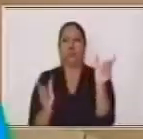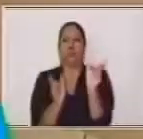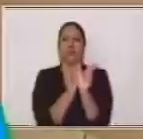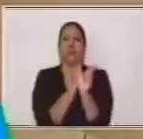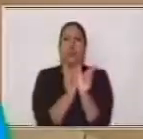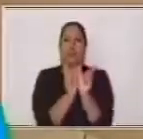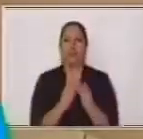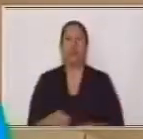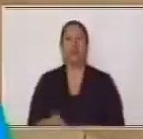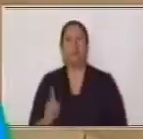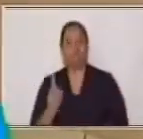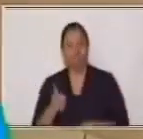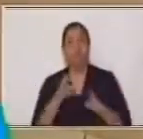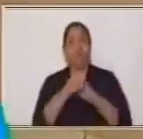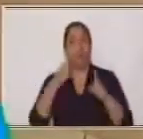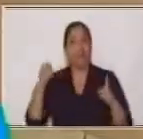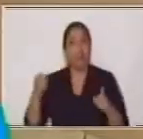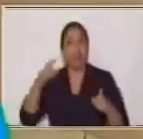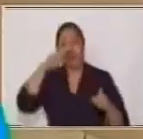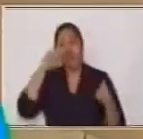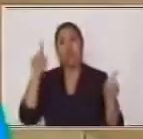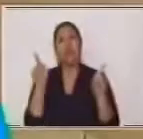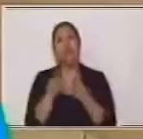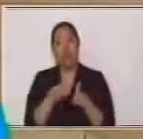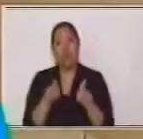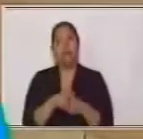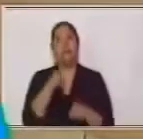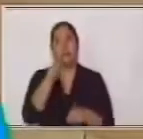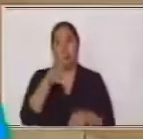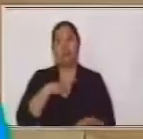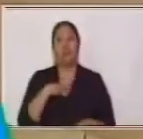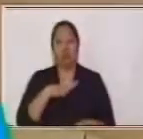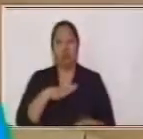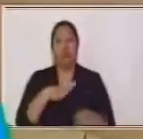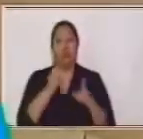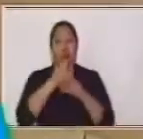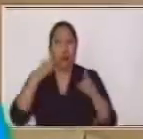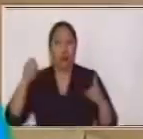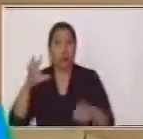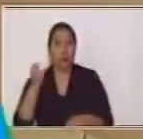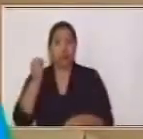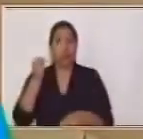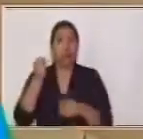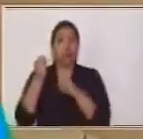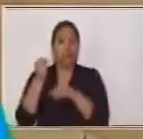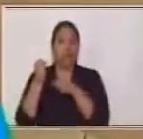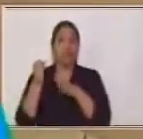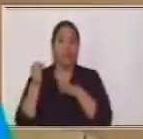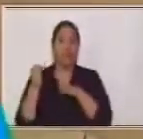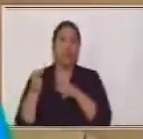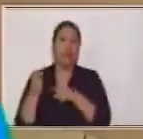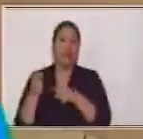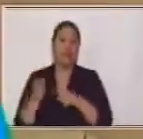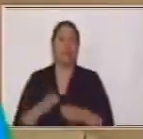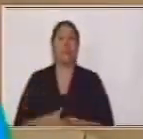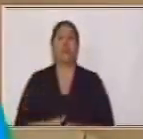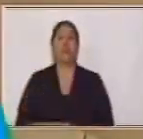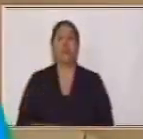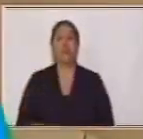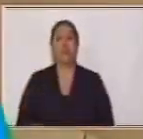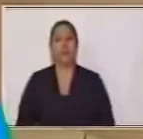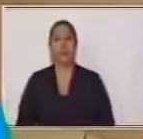también existe este tipo de oraciones. Y se llaman yuxtapuestas